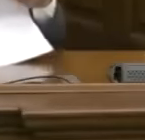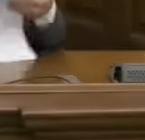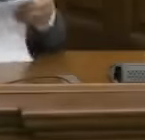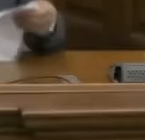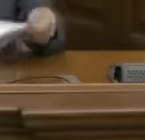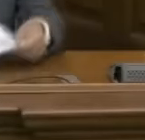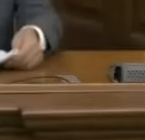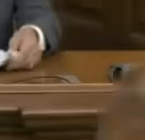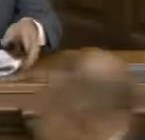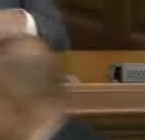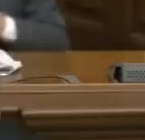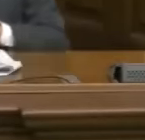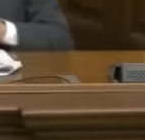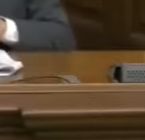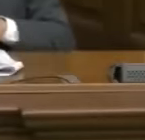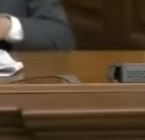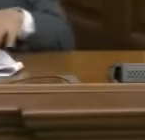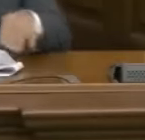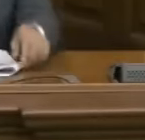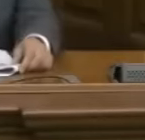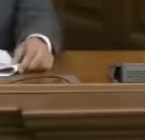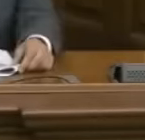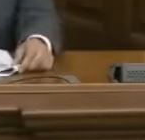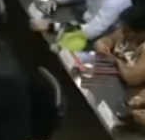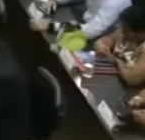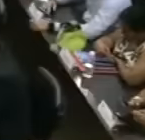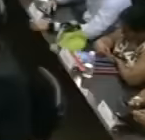de la asamblea nacional es todo ciudadano presidente